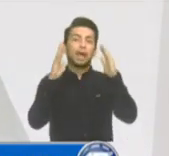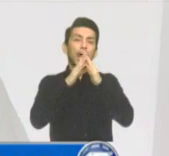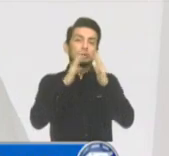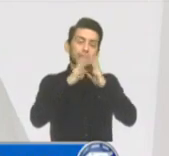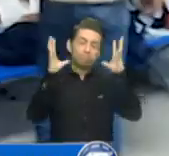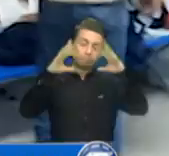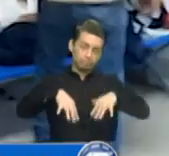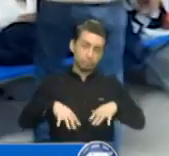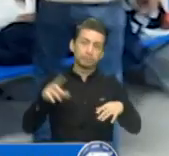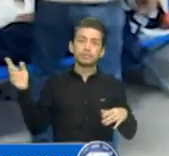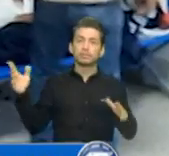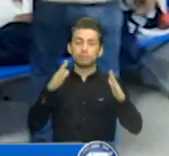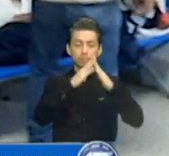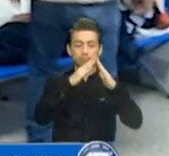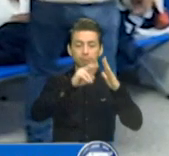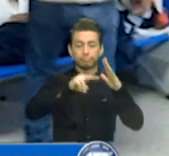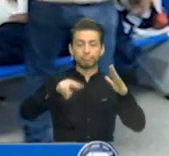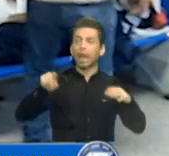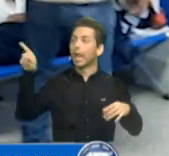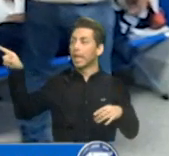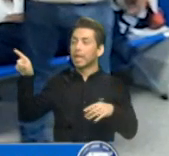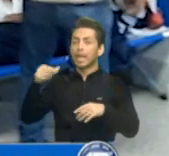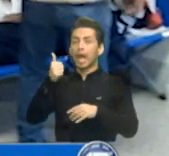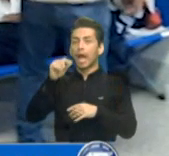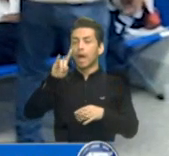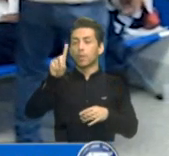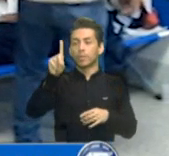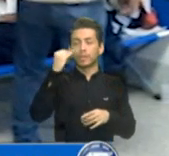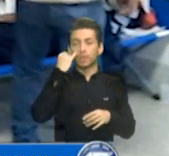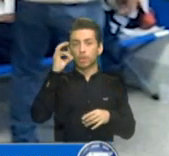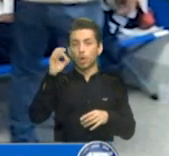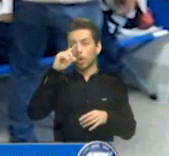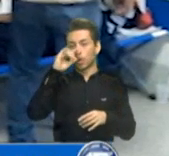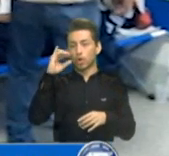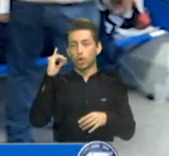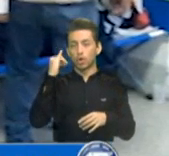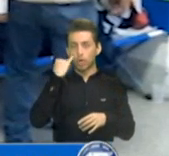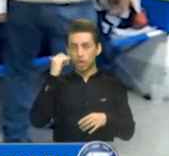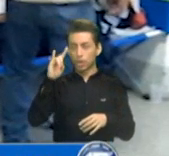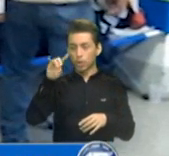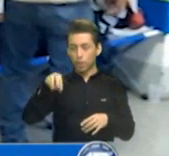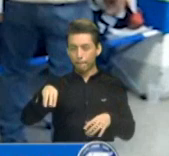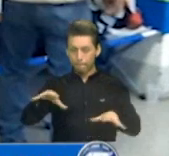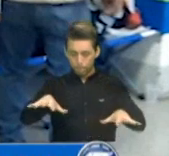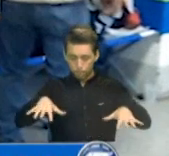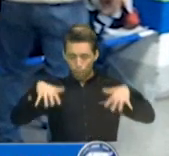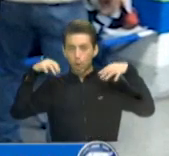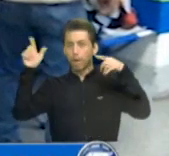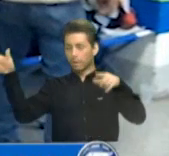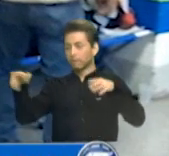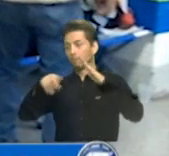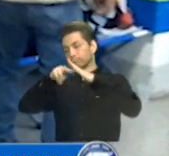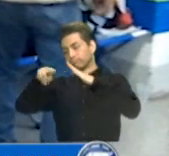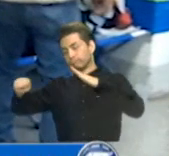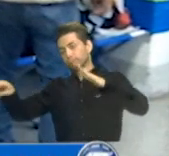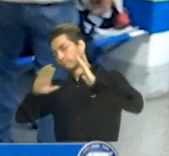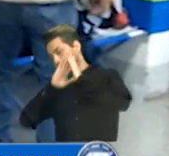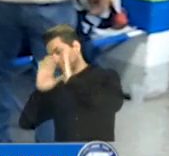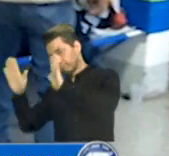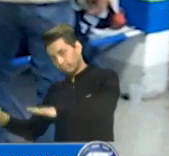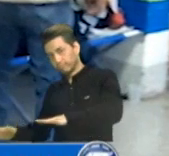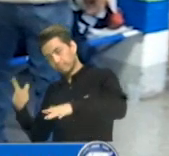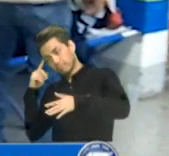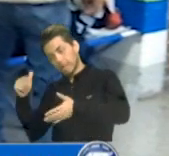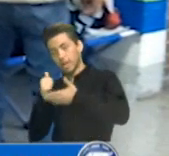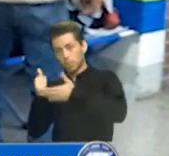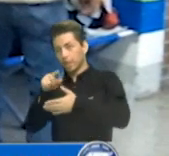en el auditorio de Boca del Monte, donde 20 personas permanecieron en las últimas horas y se brindó la asistencia a las